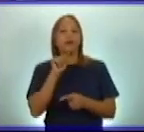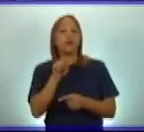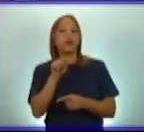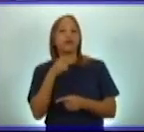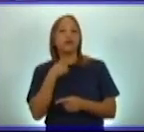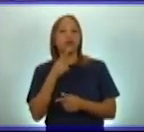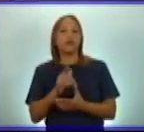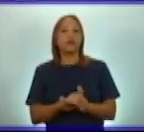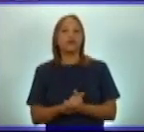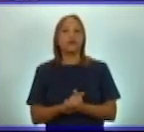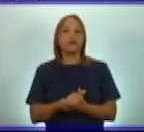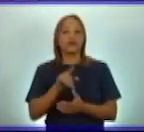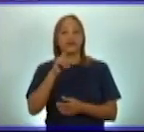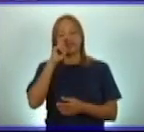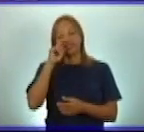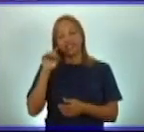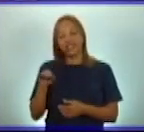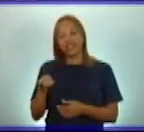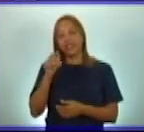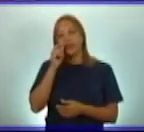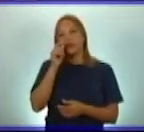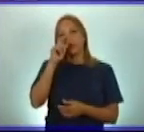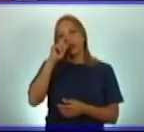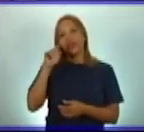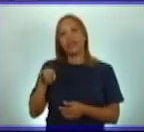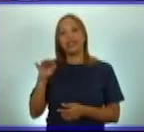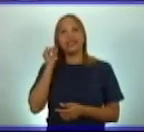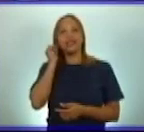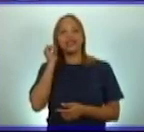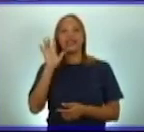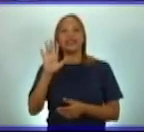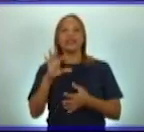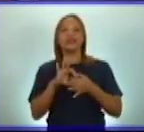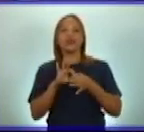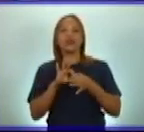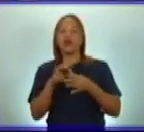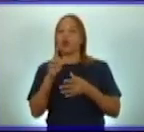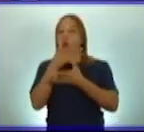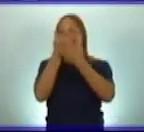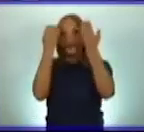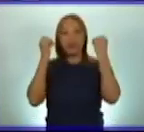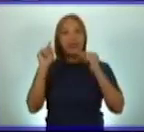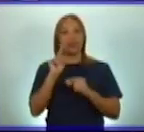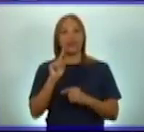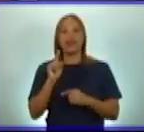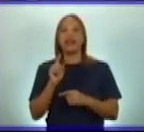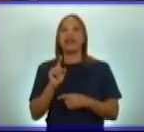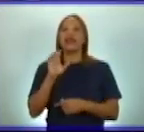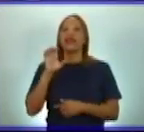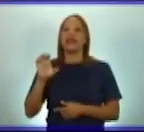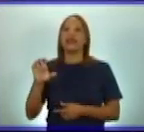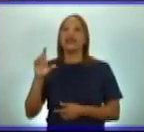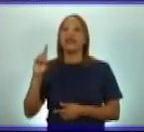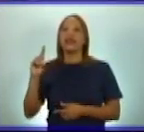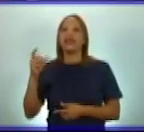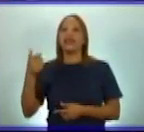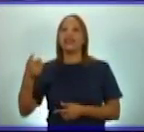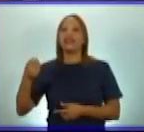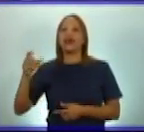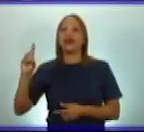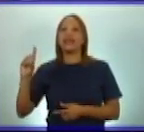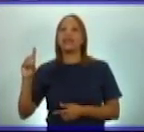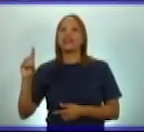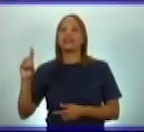mi querido niño y niña de quinto grado, no debes olvidar la edad de oro, que de seguro